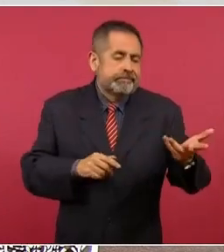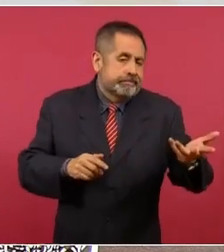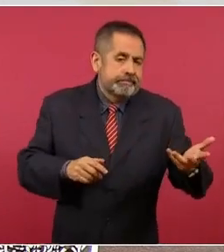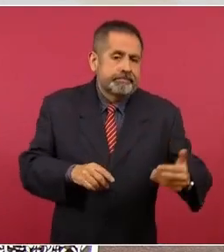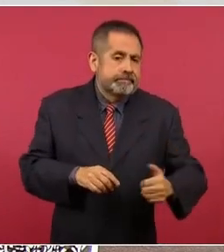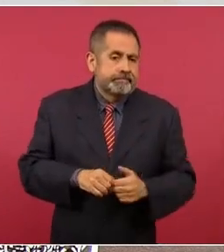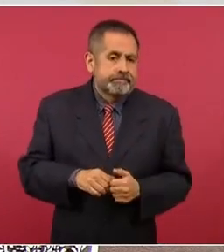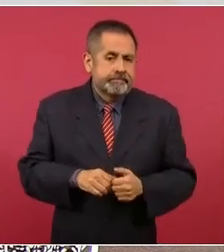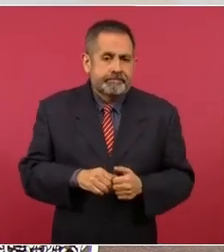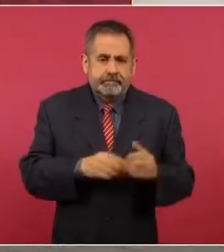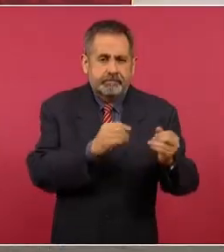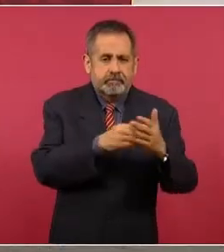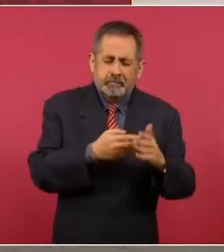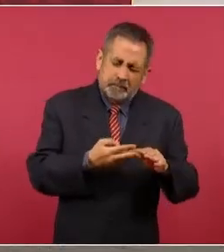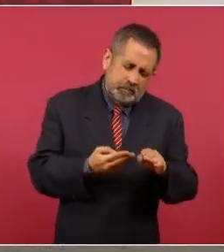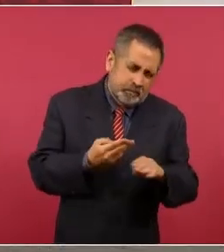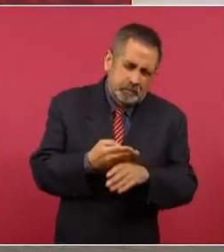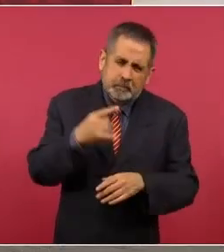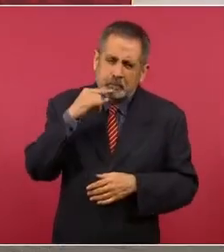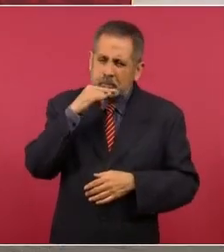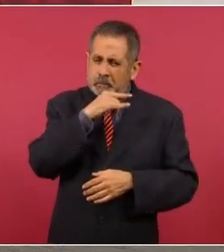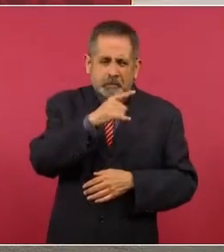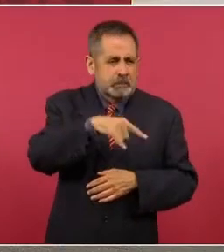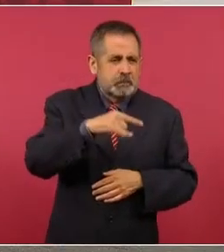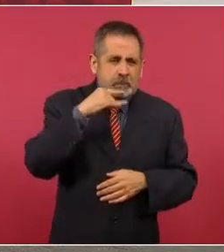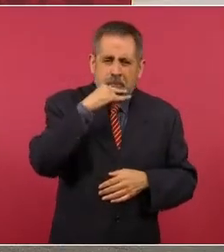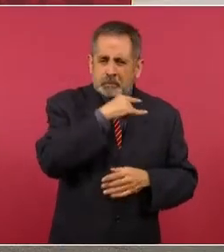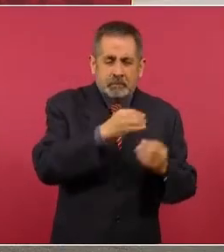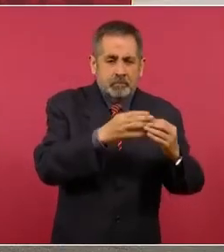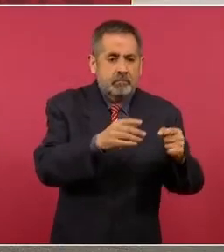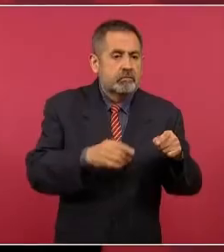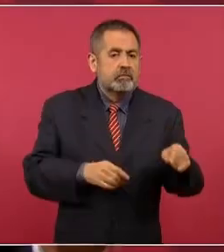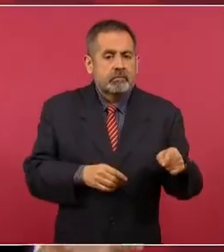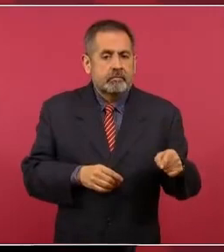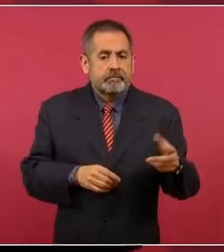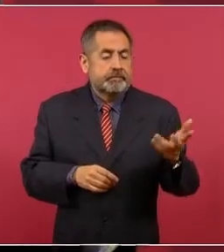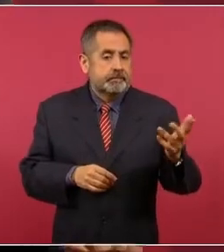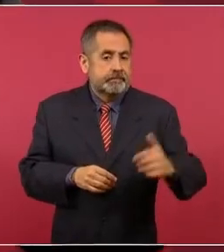que son muy hipócritas, ahora